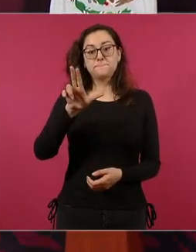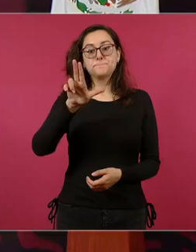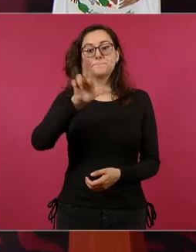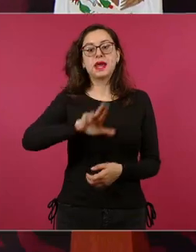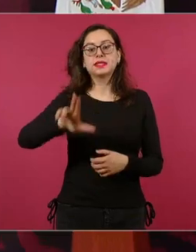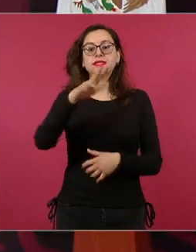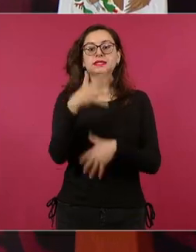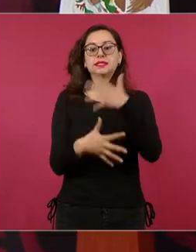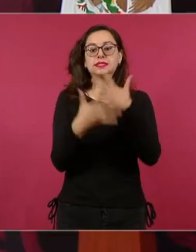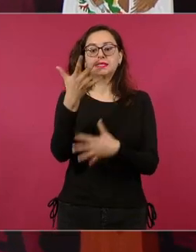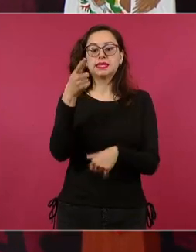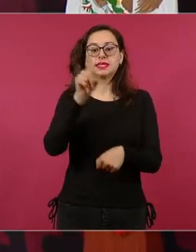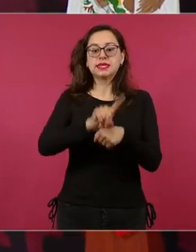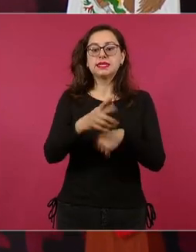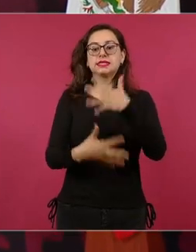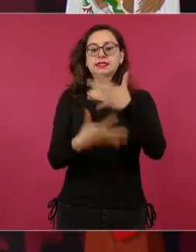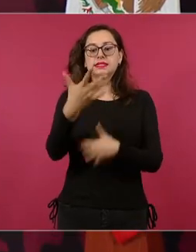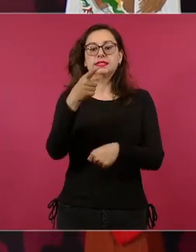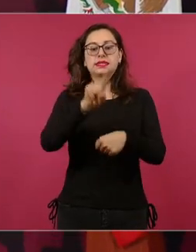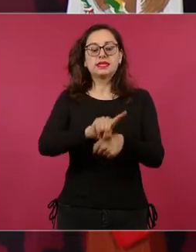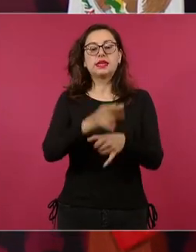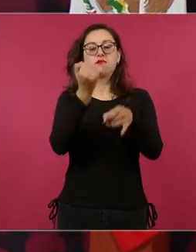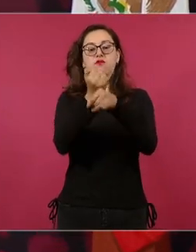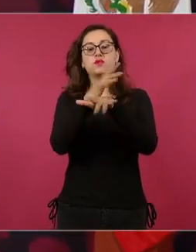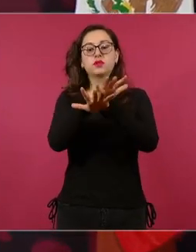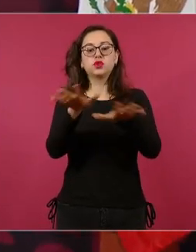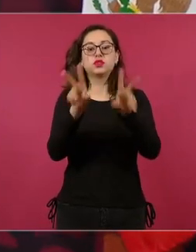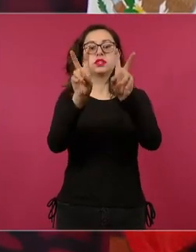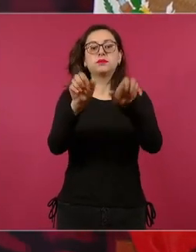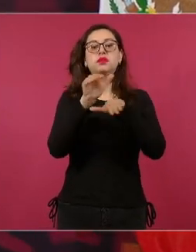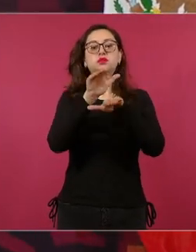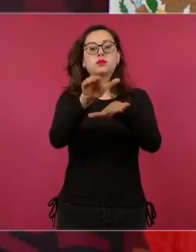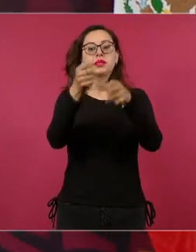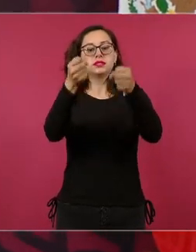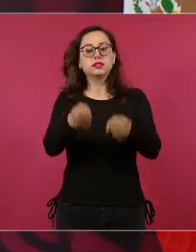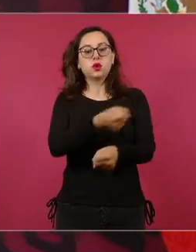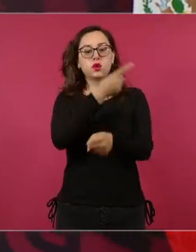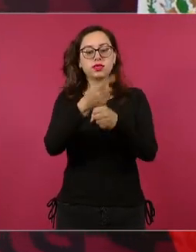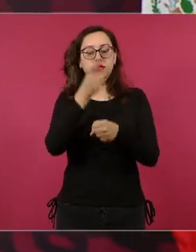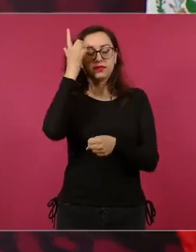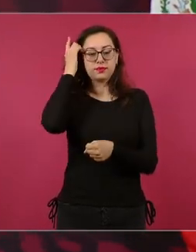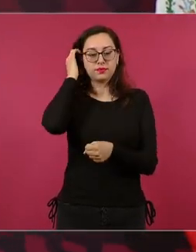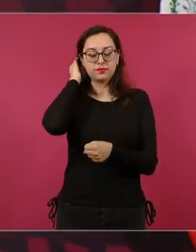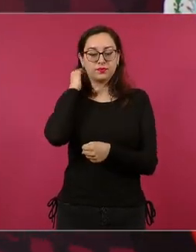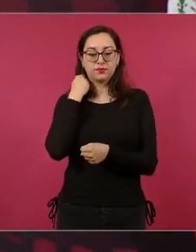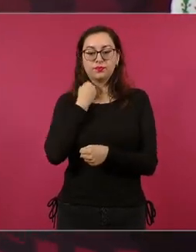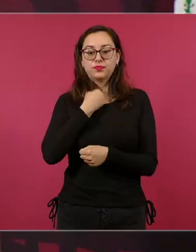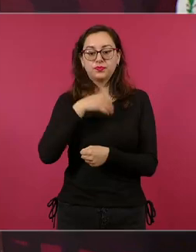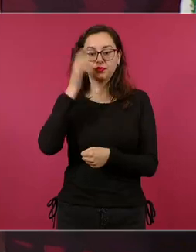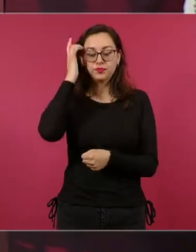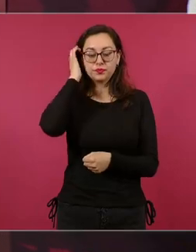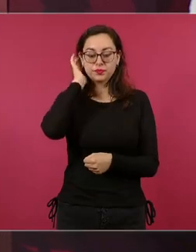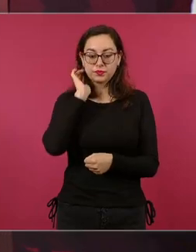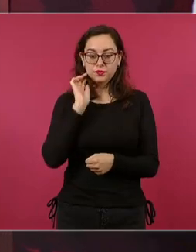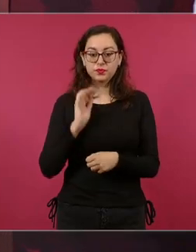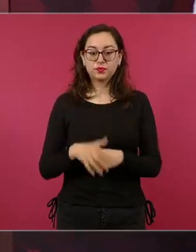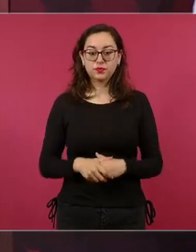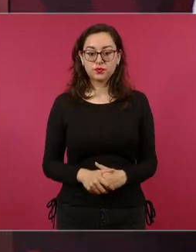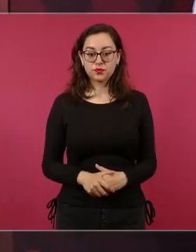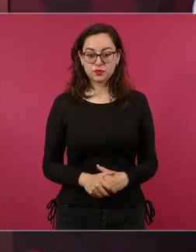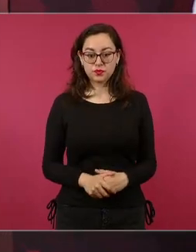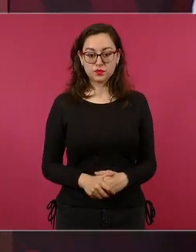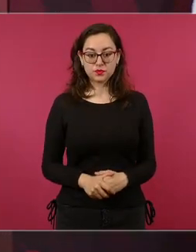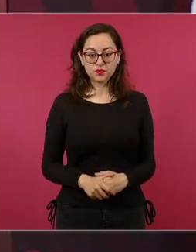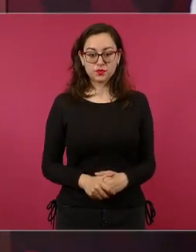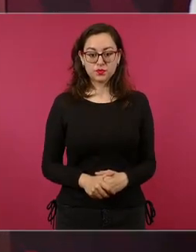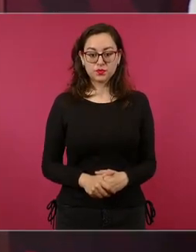días, sobre la situación de seguridad en el país. Y el Gabinete